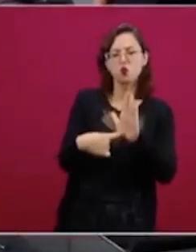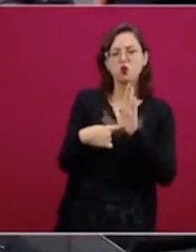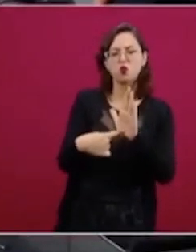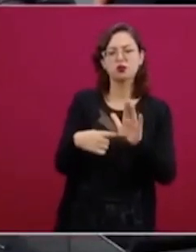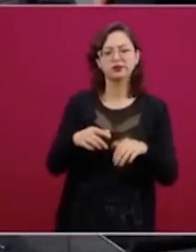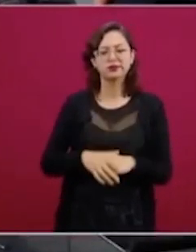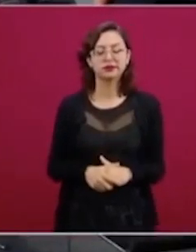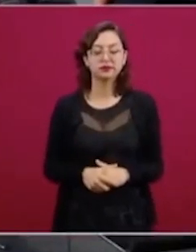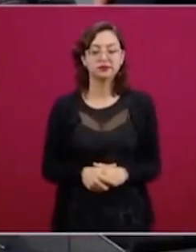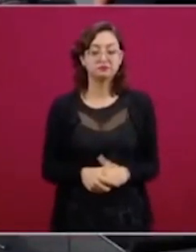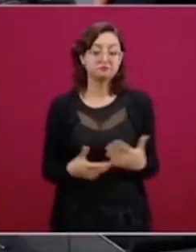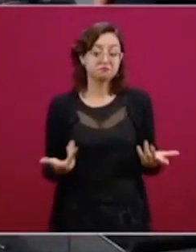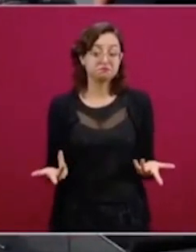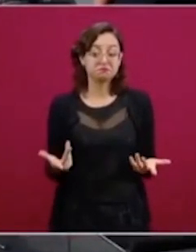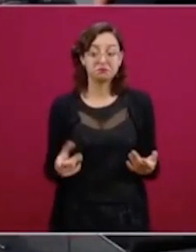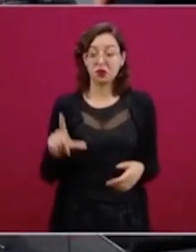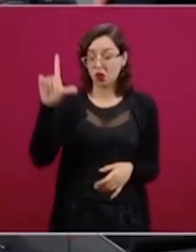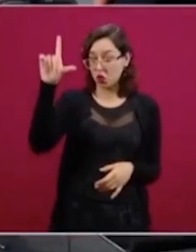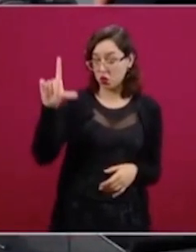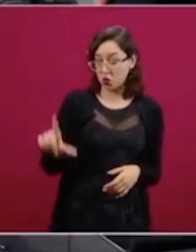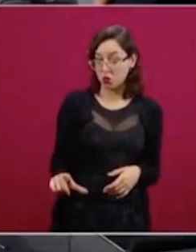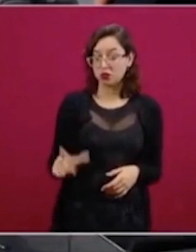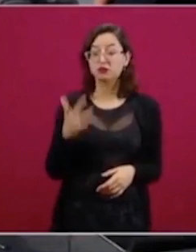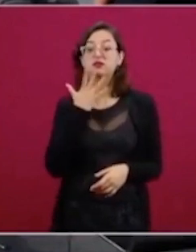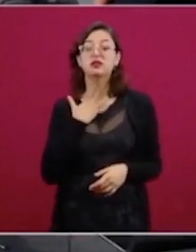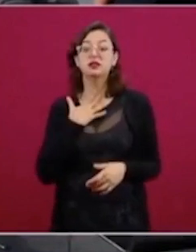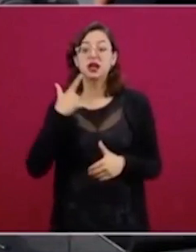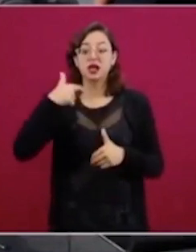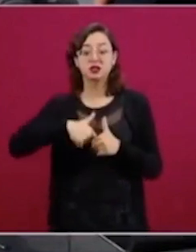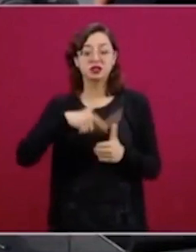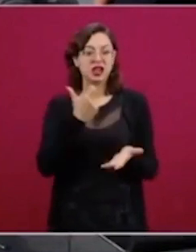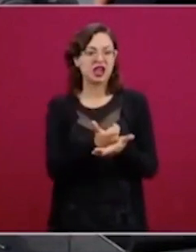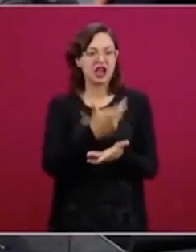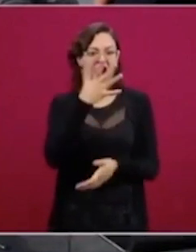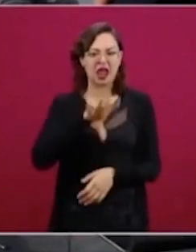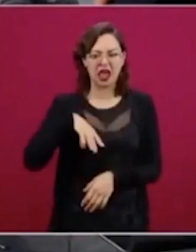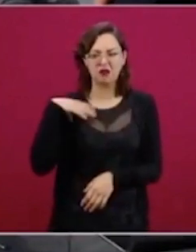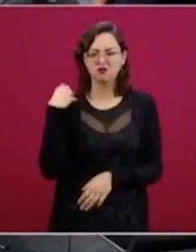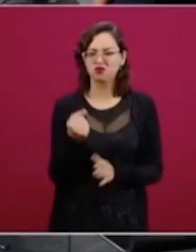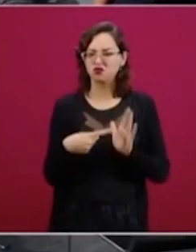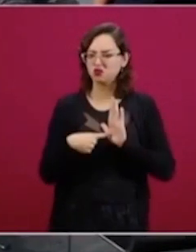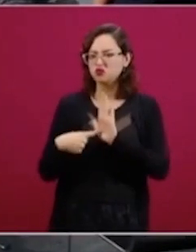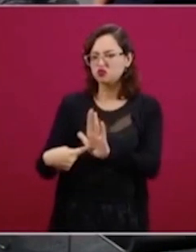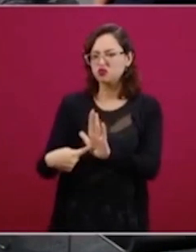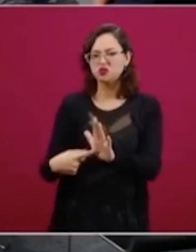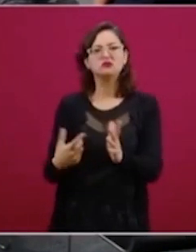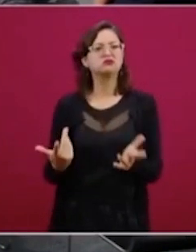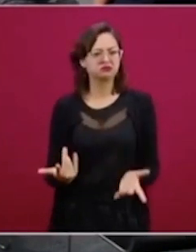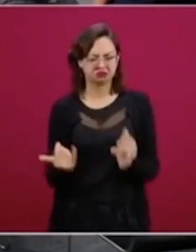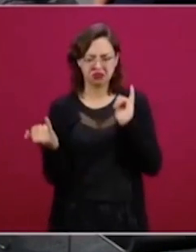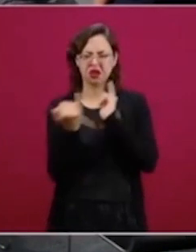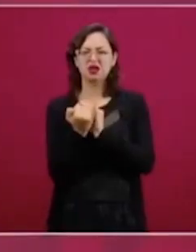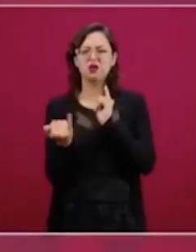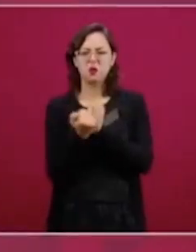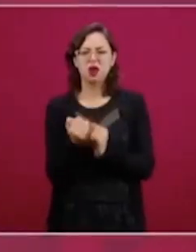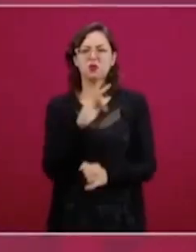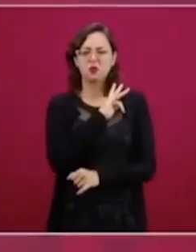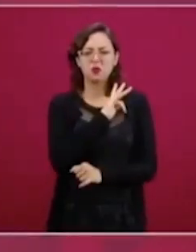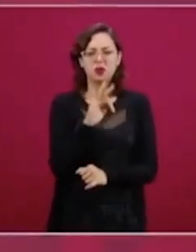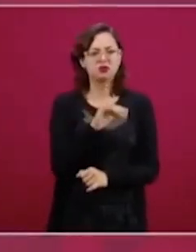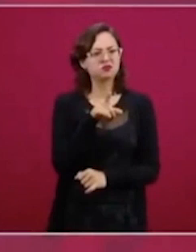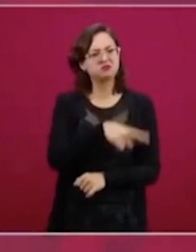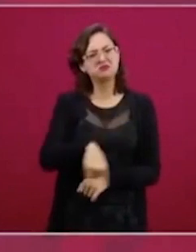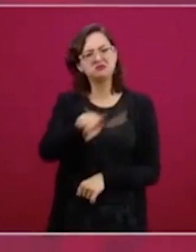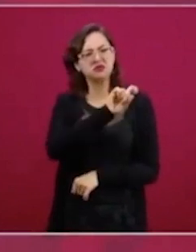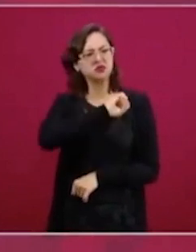conocer los lunes quiénes dan la gasolina más cara y abusan? ¿Por qué no vamos a dar a conocer aquí quiénes no